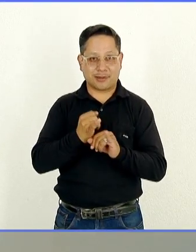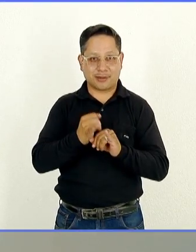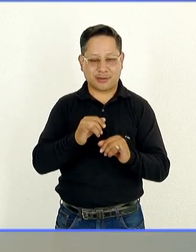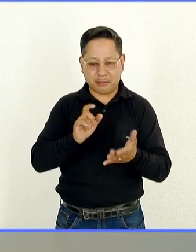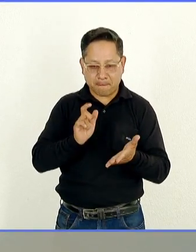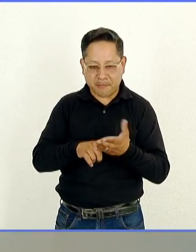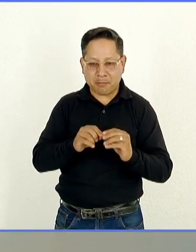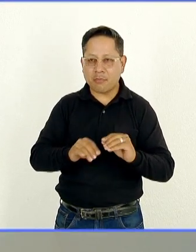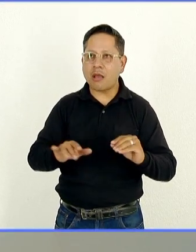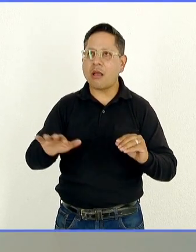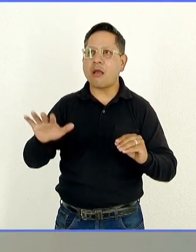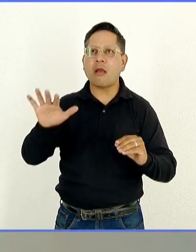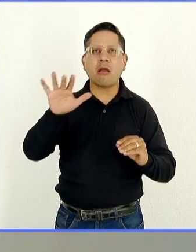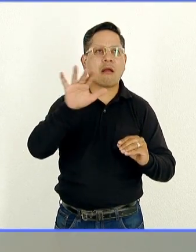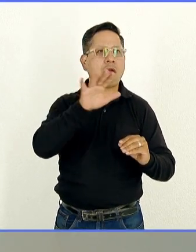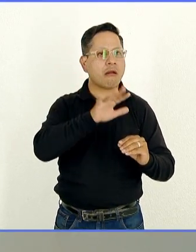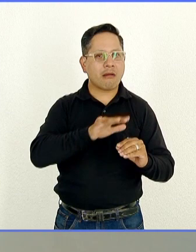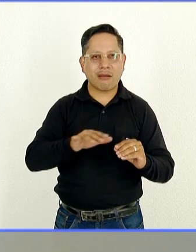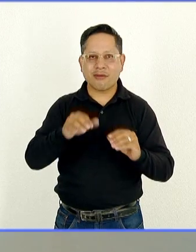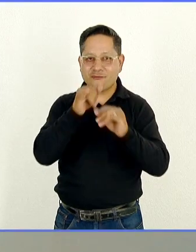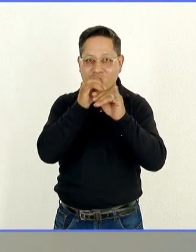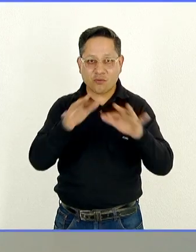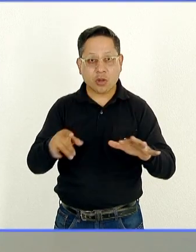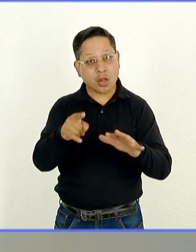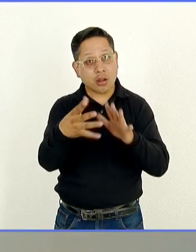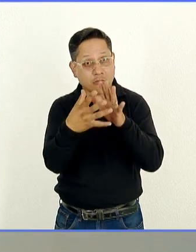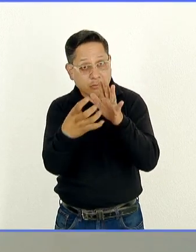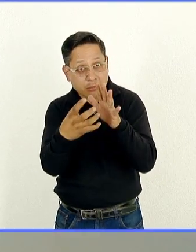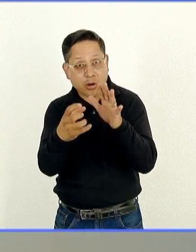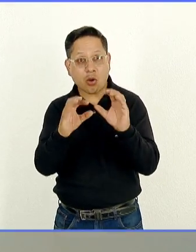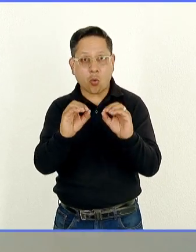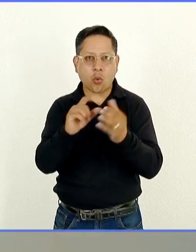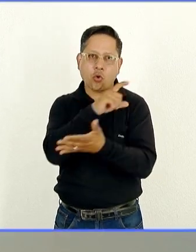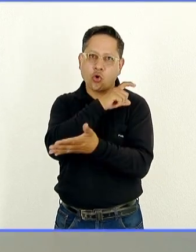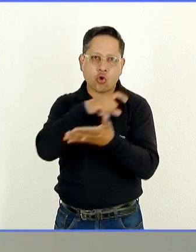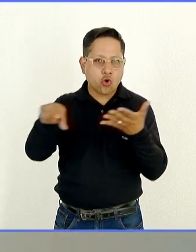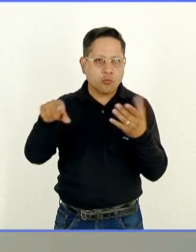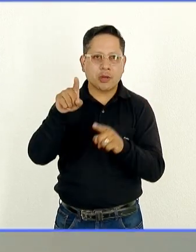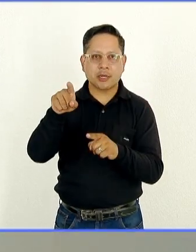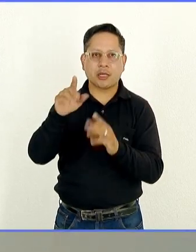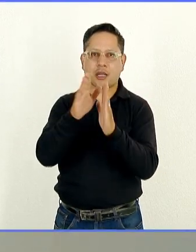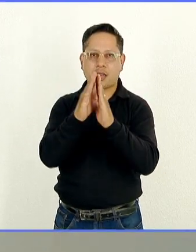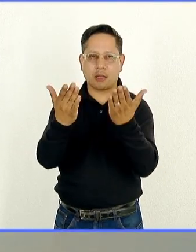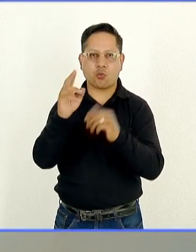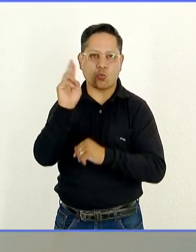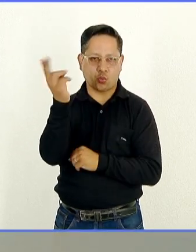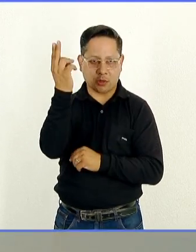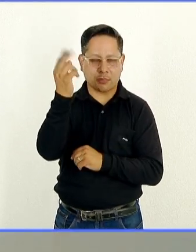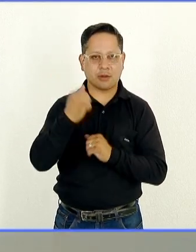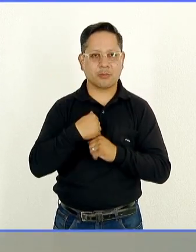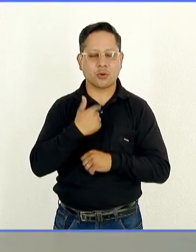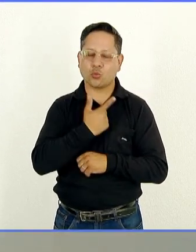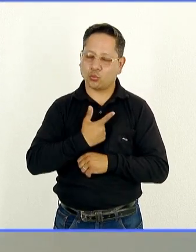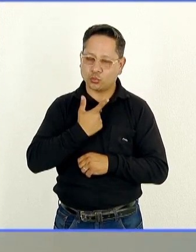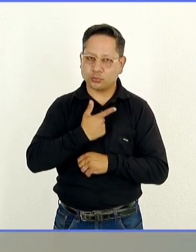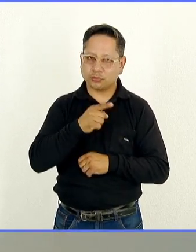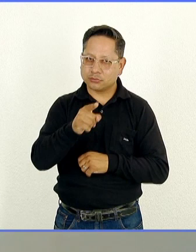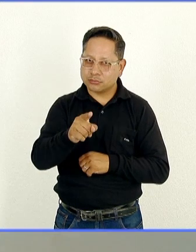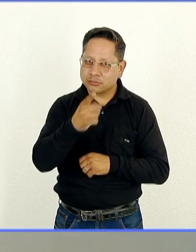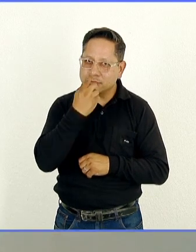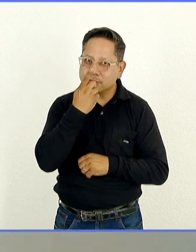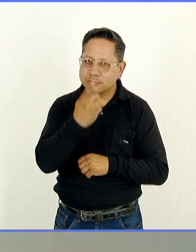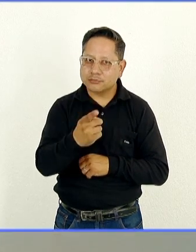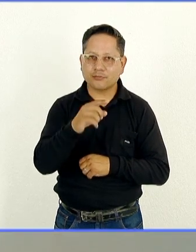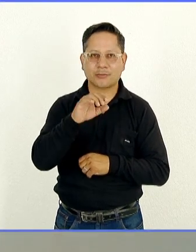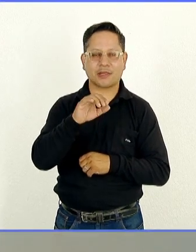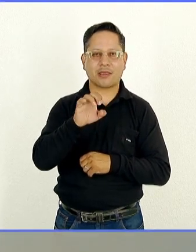pasearse por ahí con toda la información que tiene. Se pueden descargar los libros o se pueden comprar en Libros UNAM. Me gusta recordar